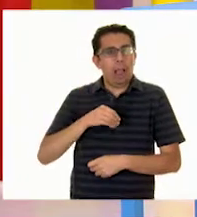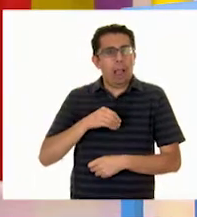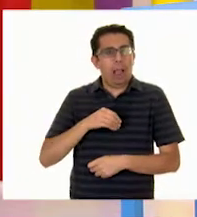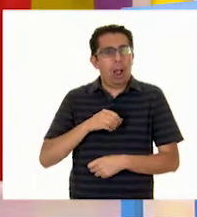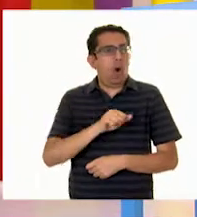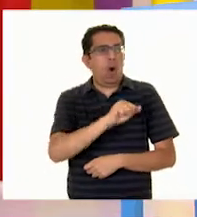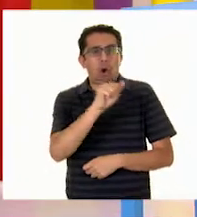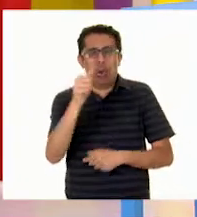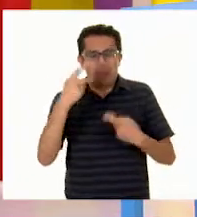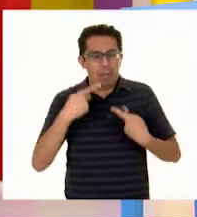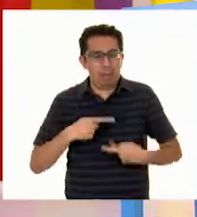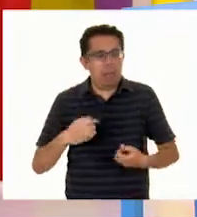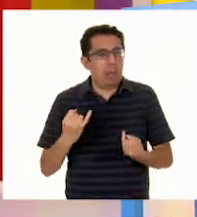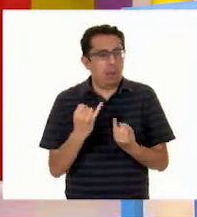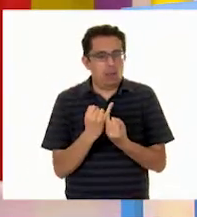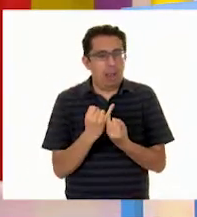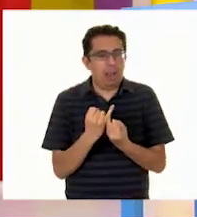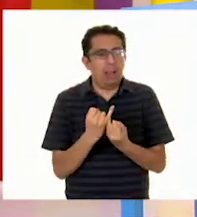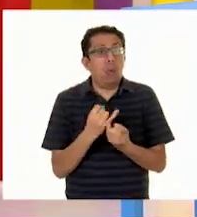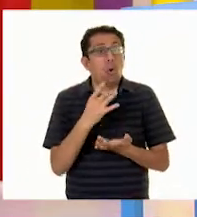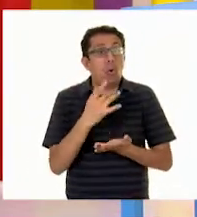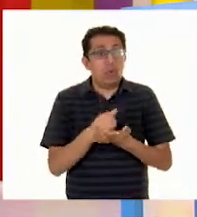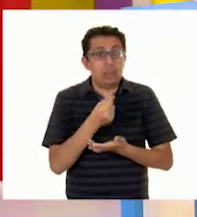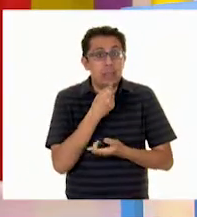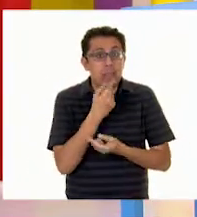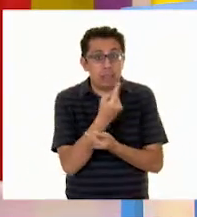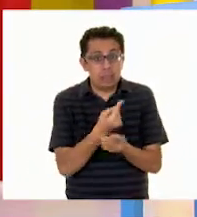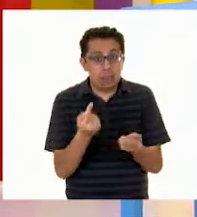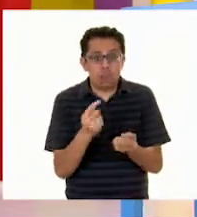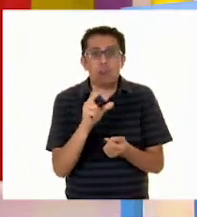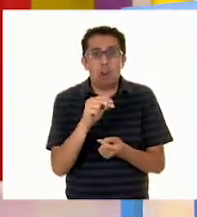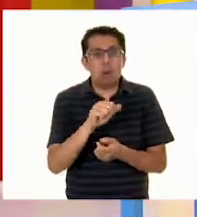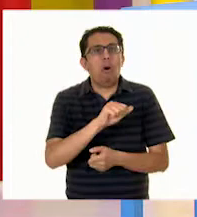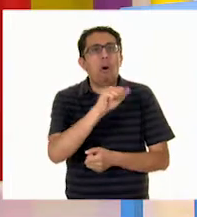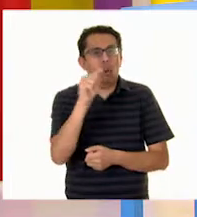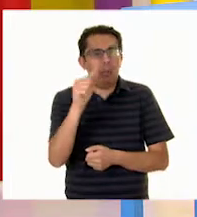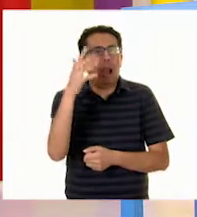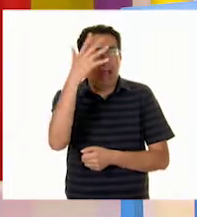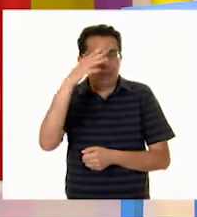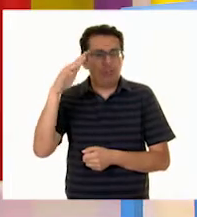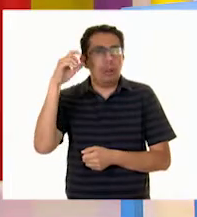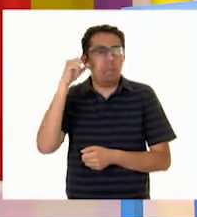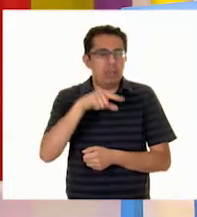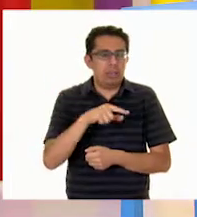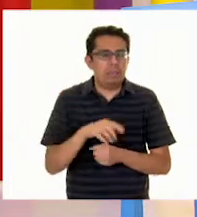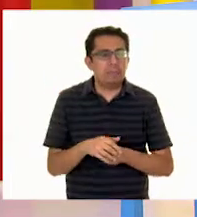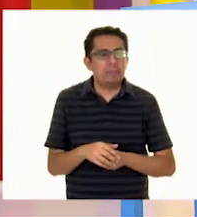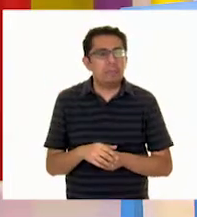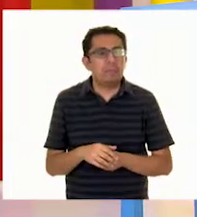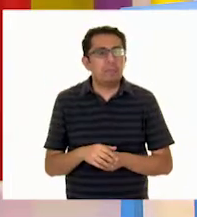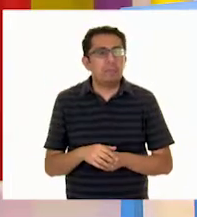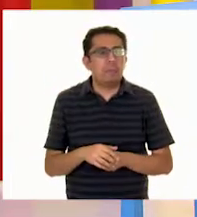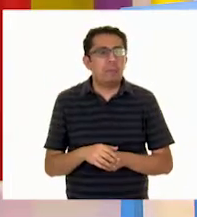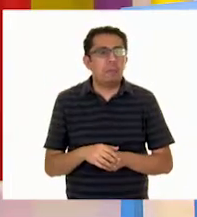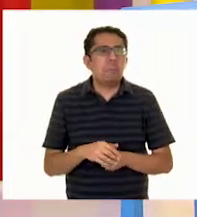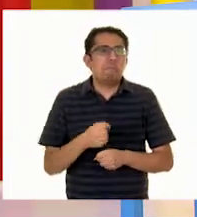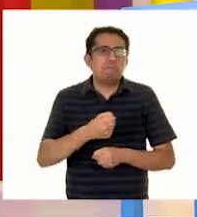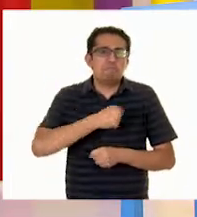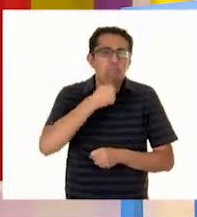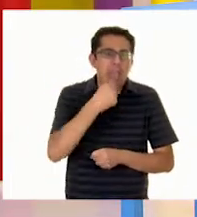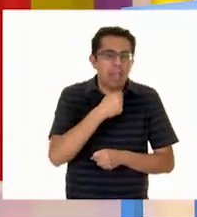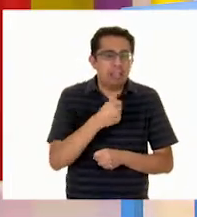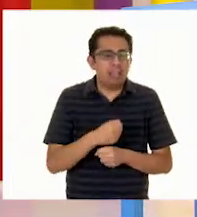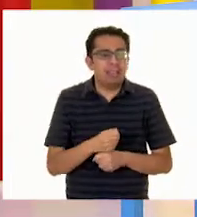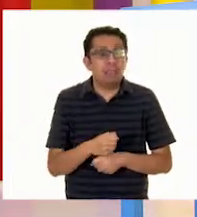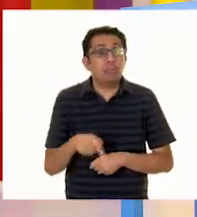Que también No solamente niñas y niños Ven Aprende en Casa 3 También personas mayores Personas adultas Adultas mayores Entonces